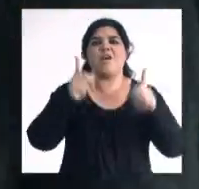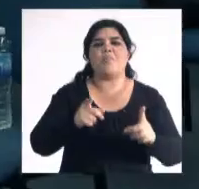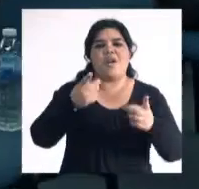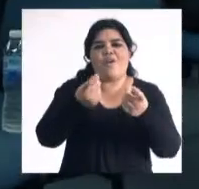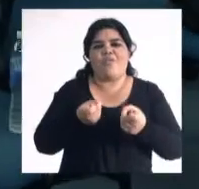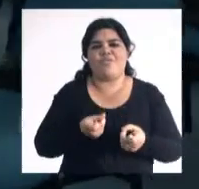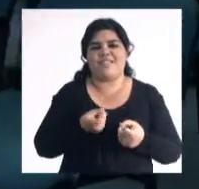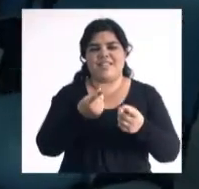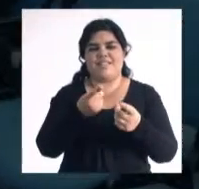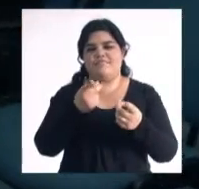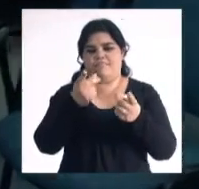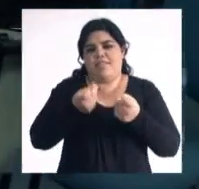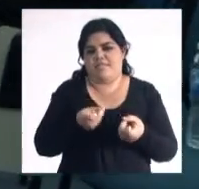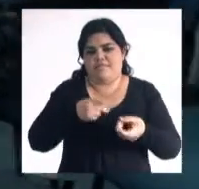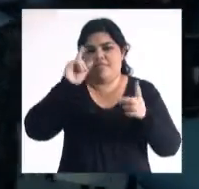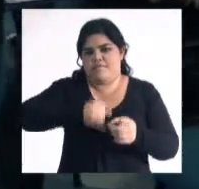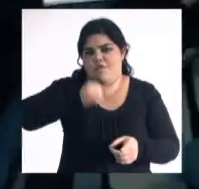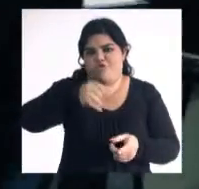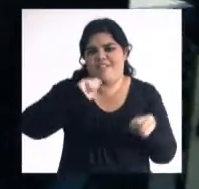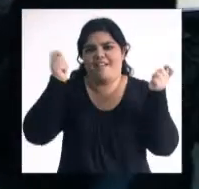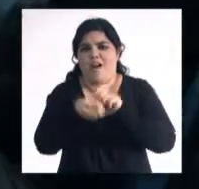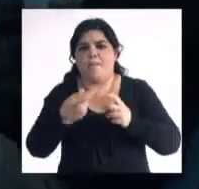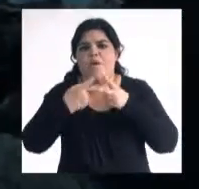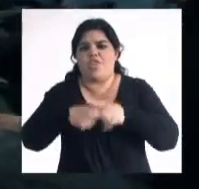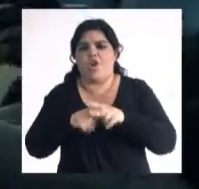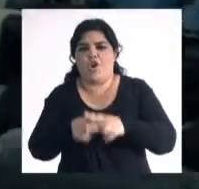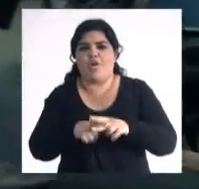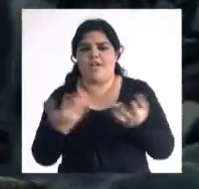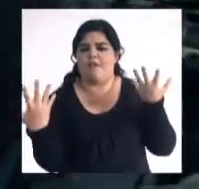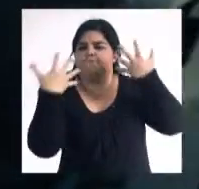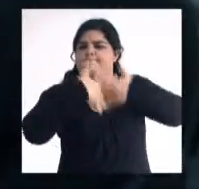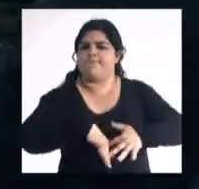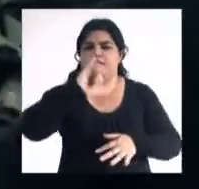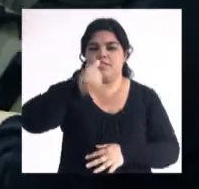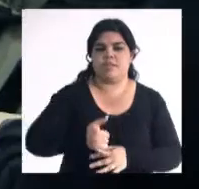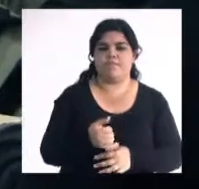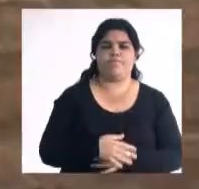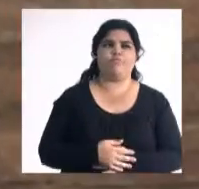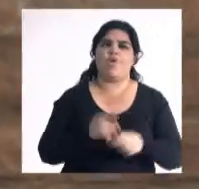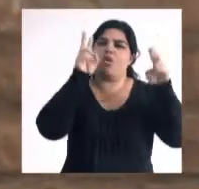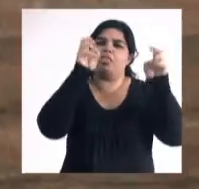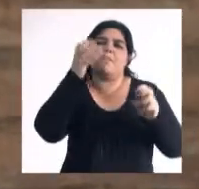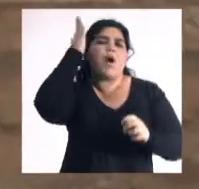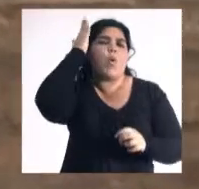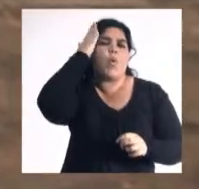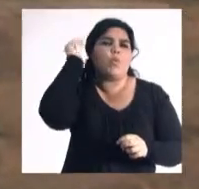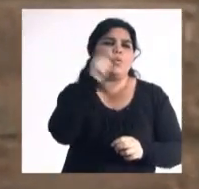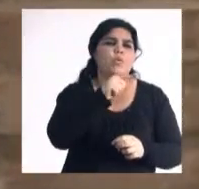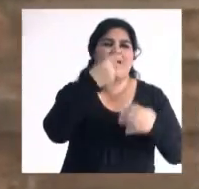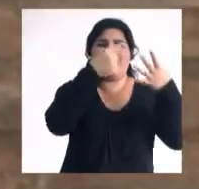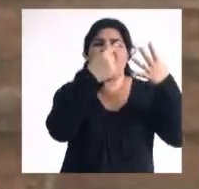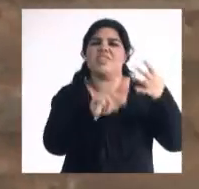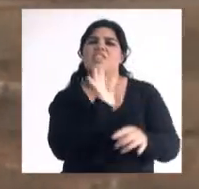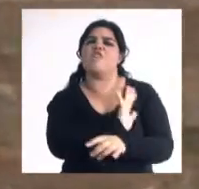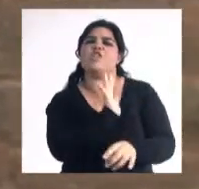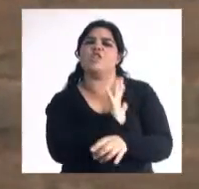genera este nuevo escenario tecnológico y relacional. Bueno, la cultura es un concepto que, por ejemplo, en inglés tiene más de 100